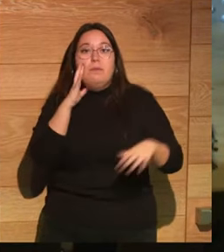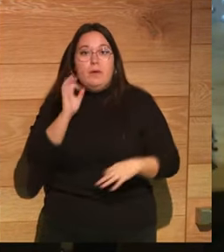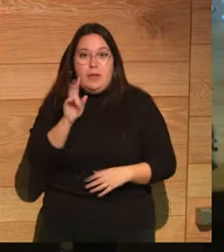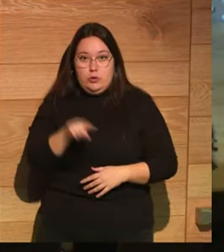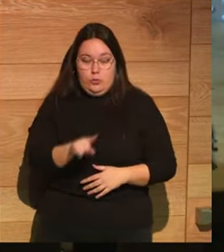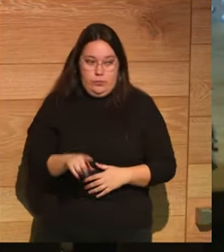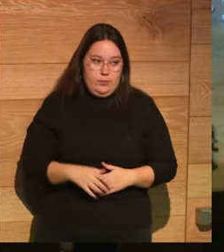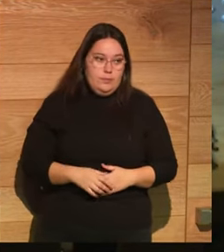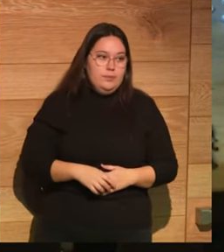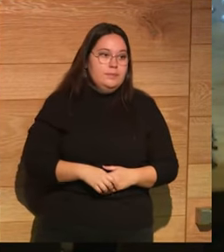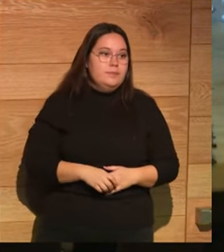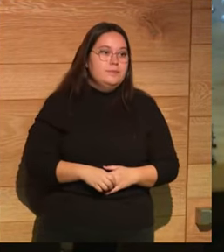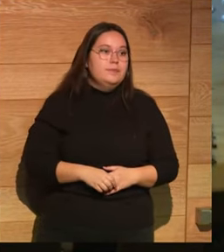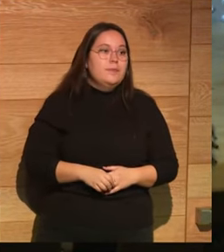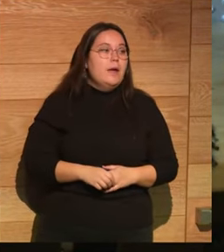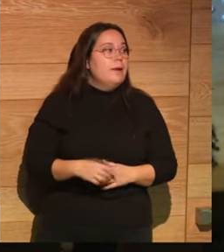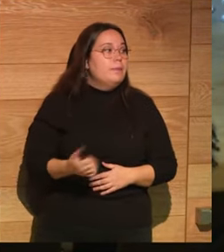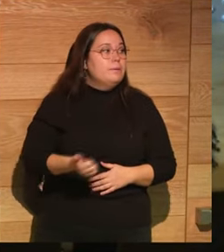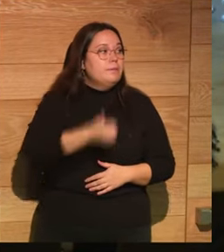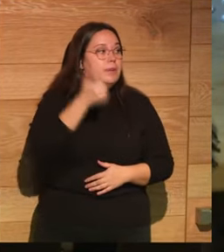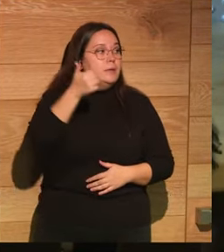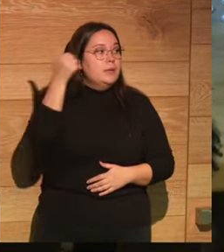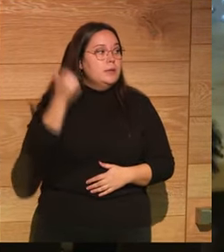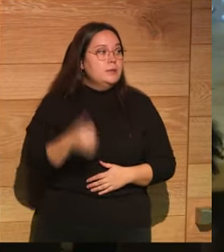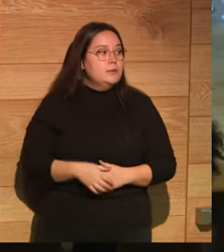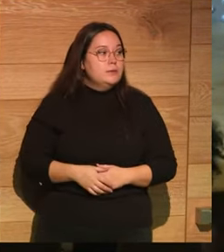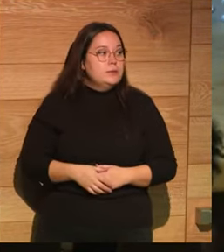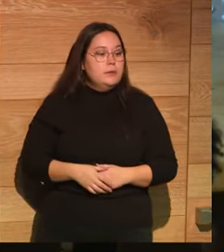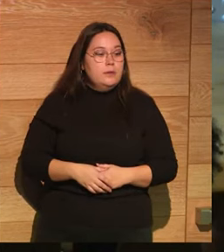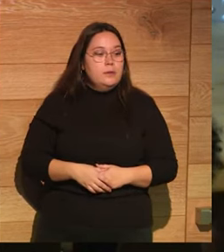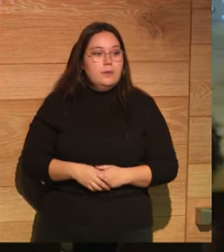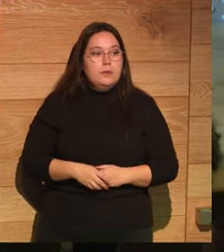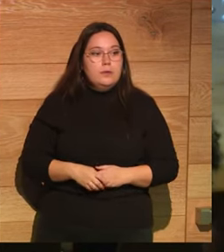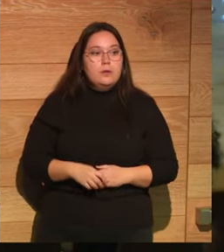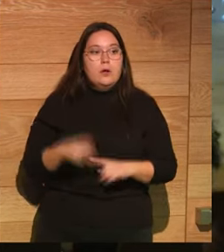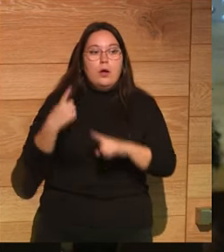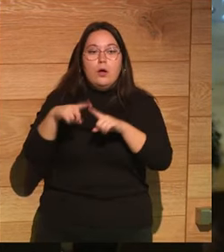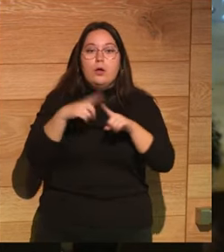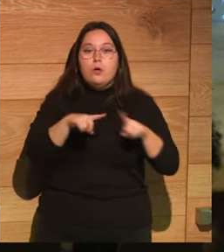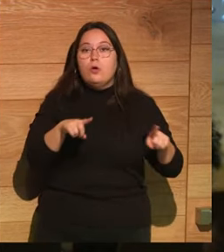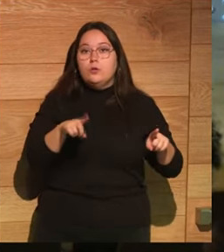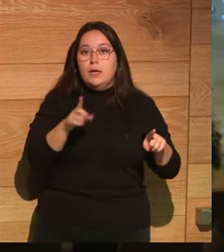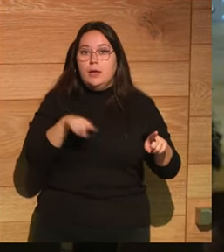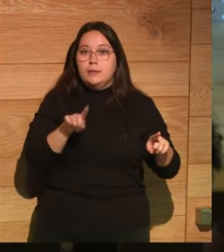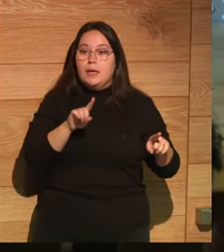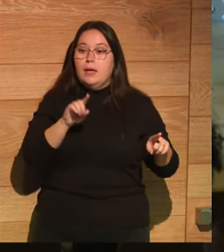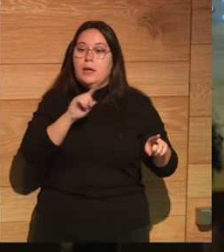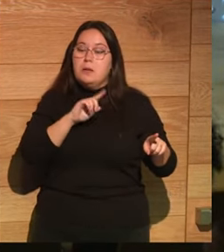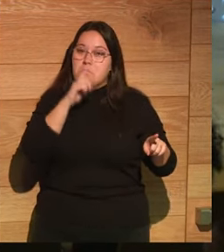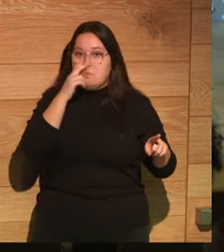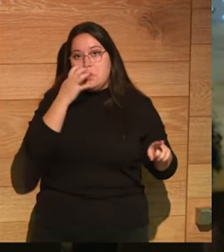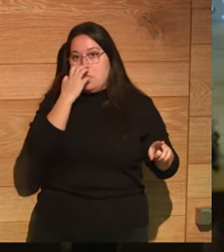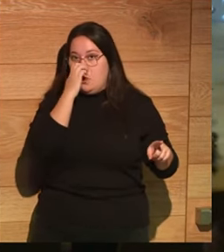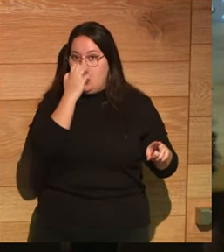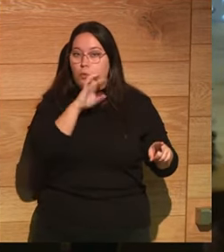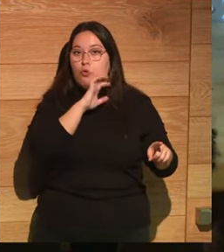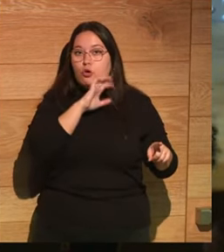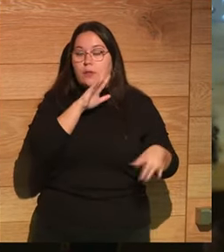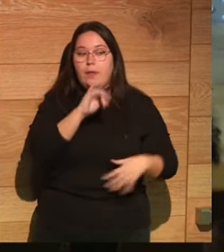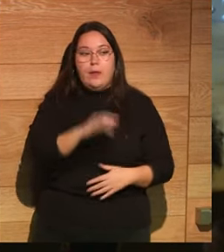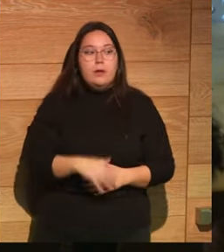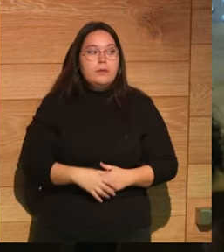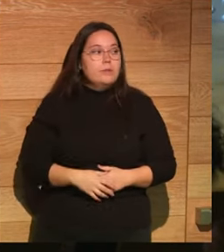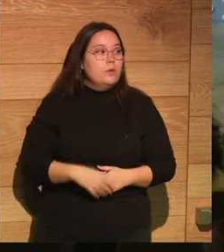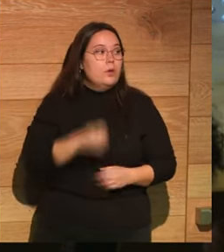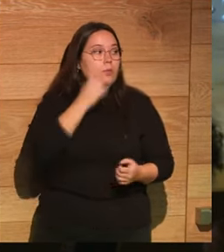ahí ¿qué tenemos por aquí? seguro que hay más preguntas cosas que le hayan suscitado curiosidad tenemos otra por allí